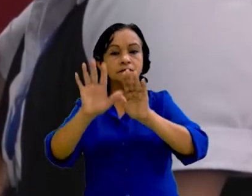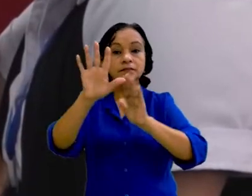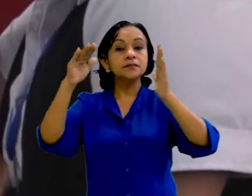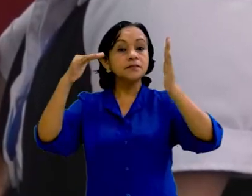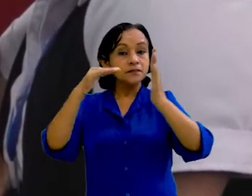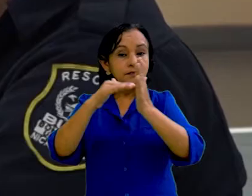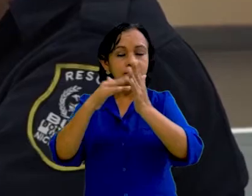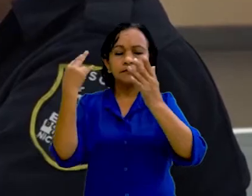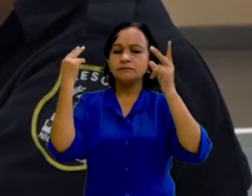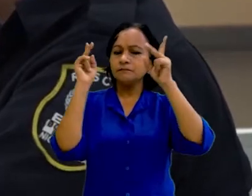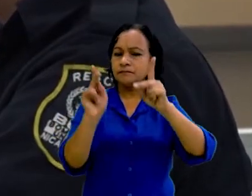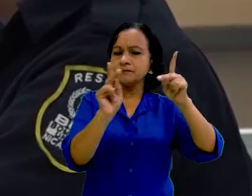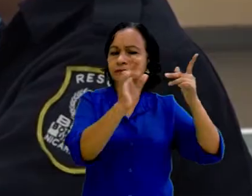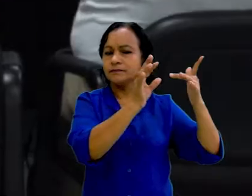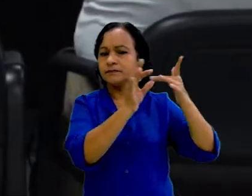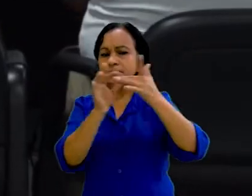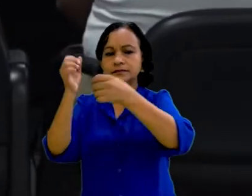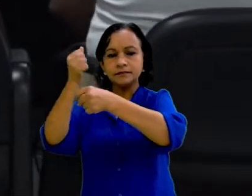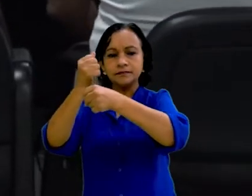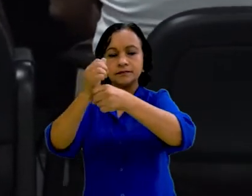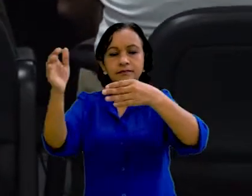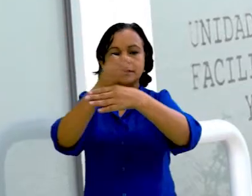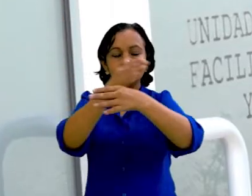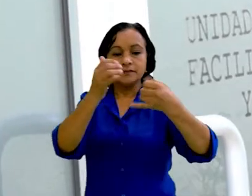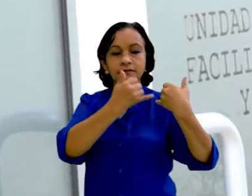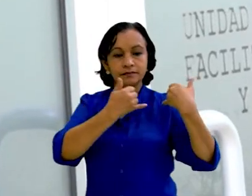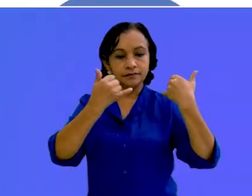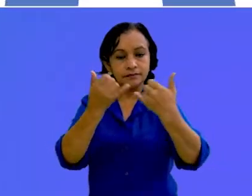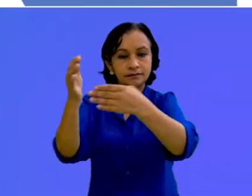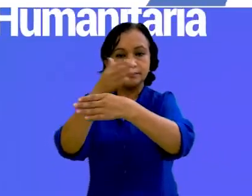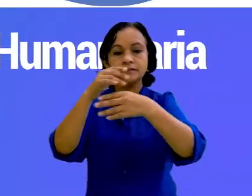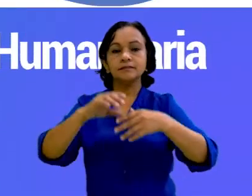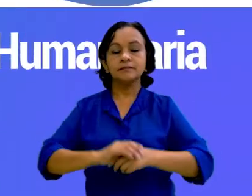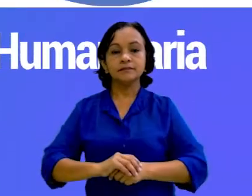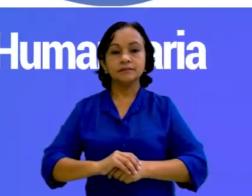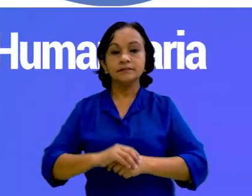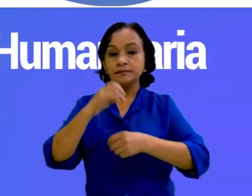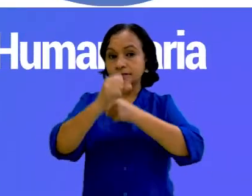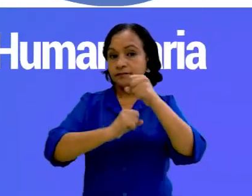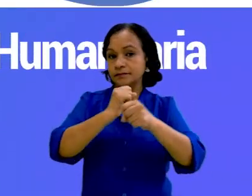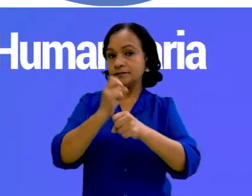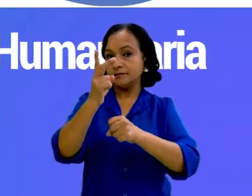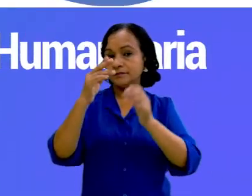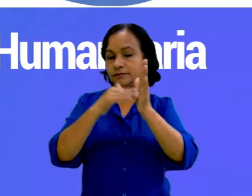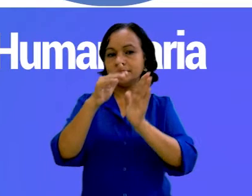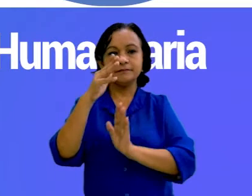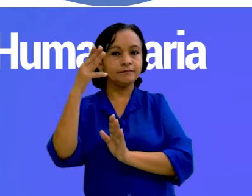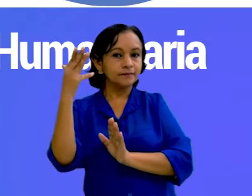5.000 técnicos y profesionales que elaboran en las distintas instancias del sistema. Año 2019.